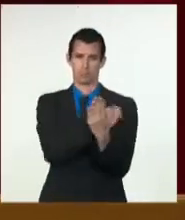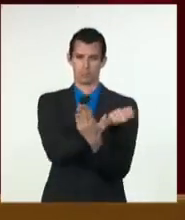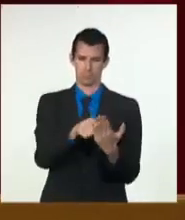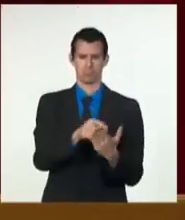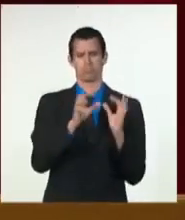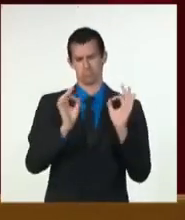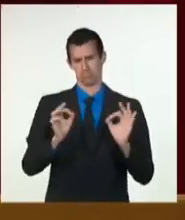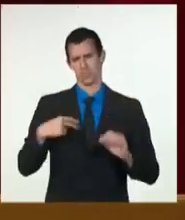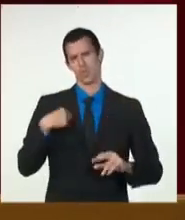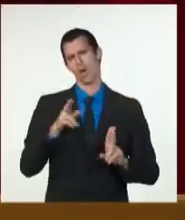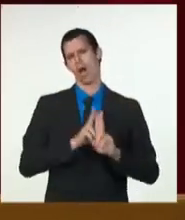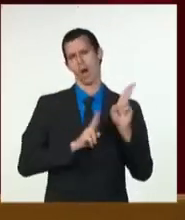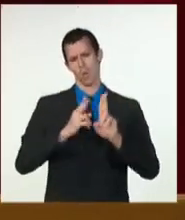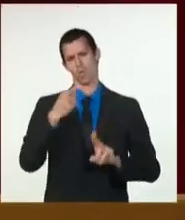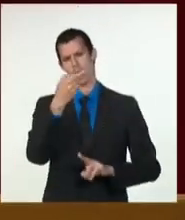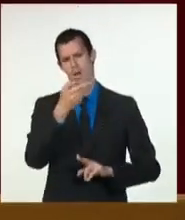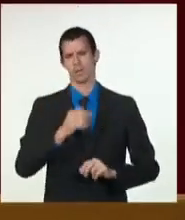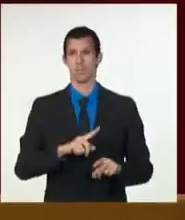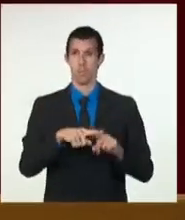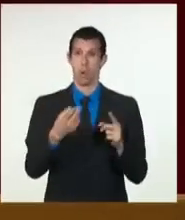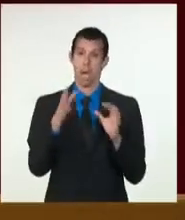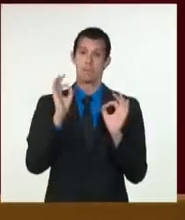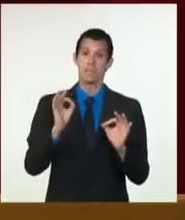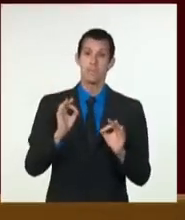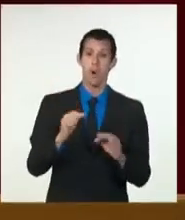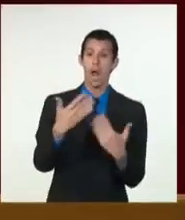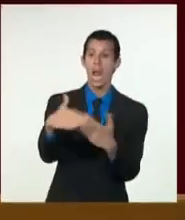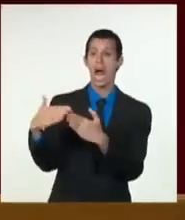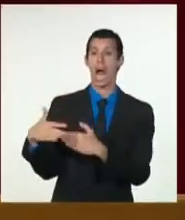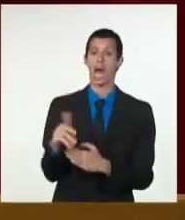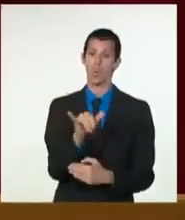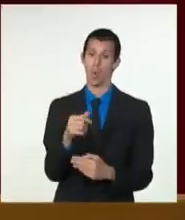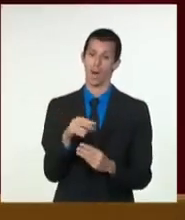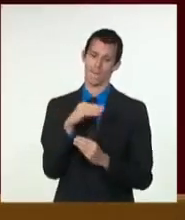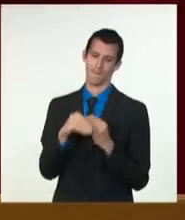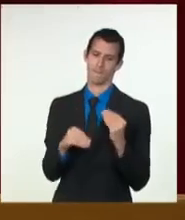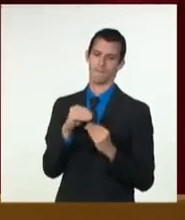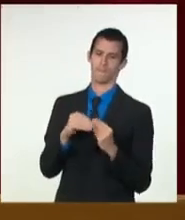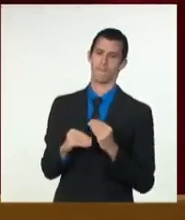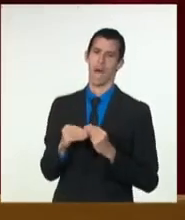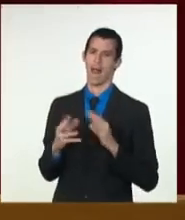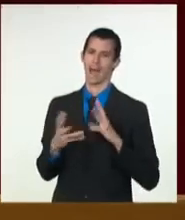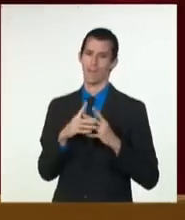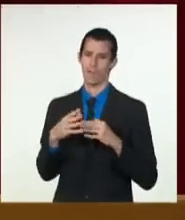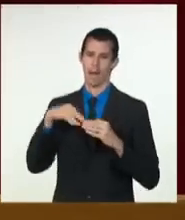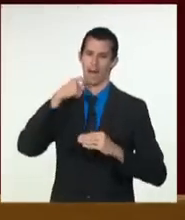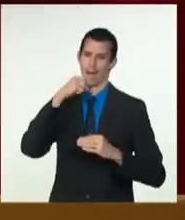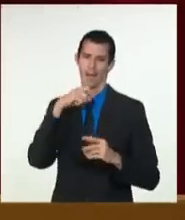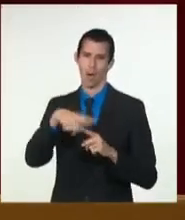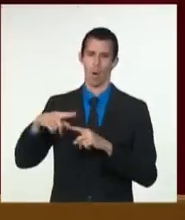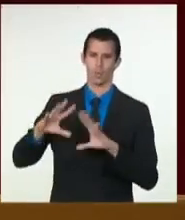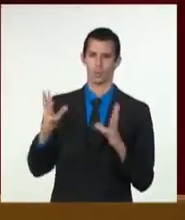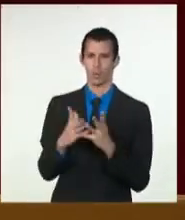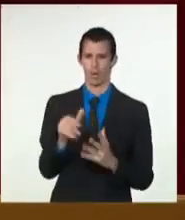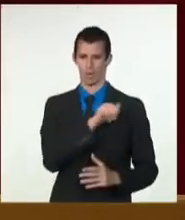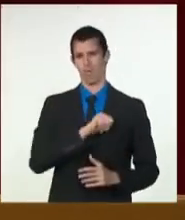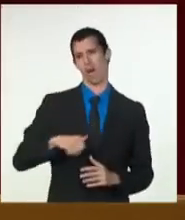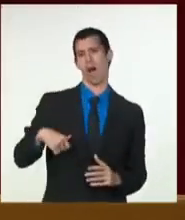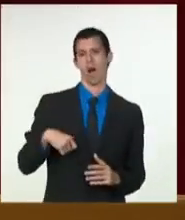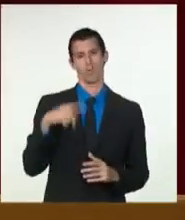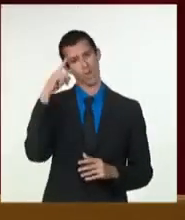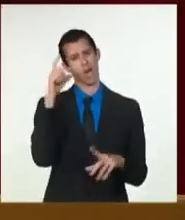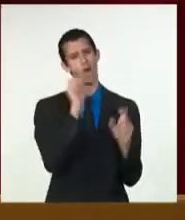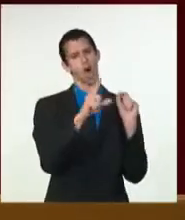fiscal el mercado ilegal de divisas la especulación la corrupción la vagancia la